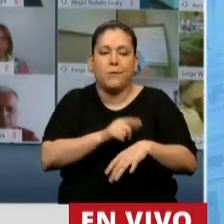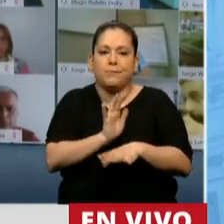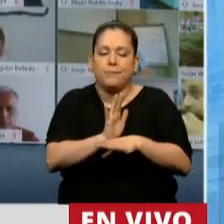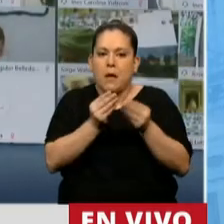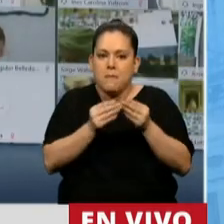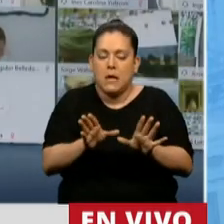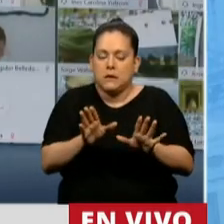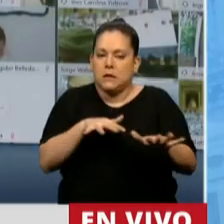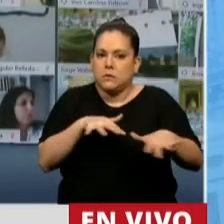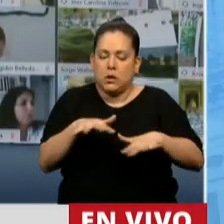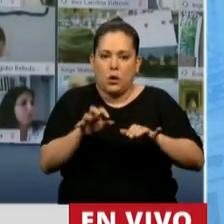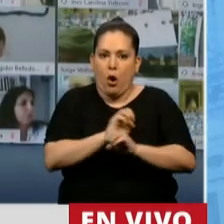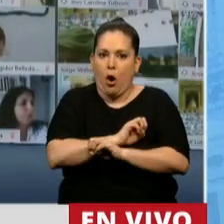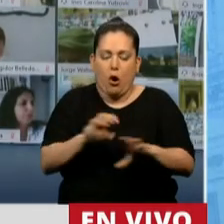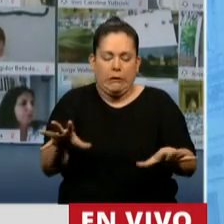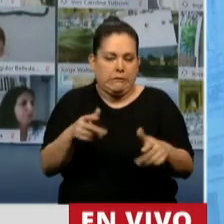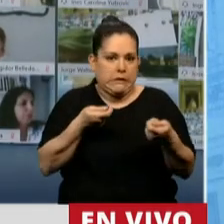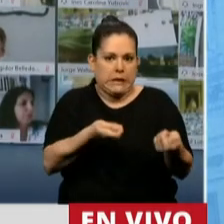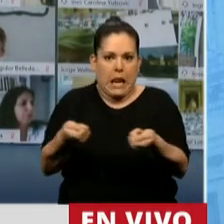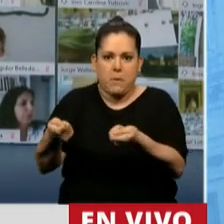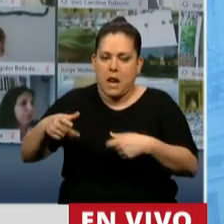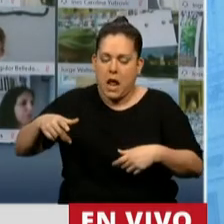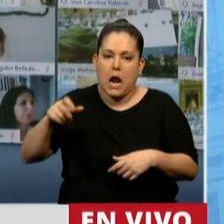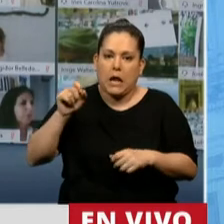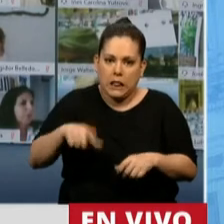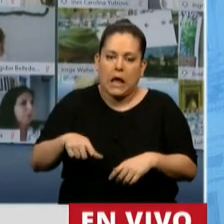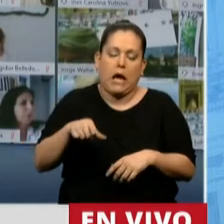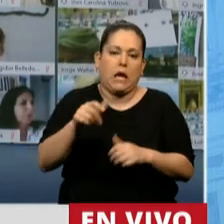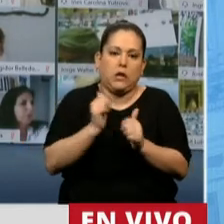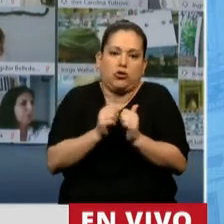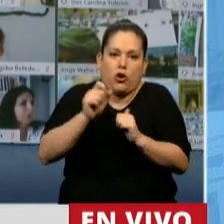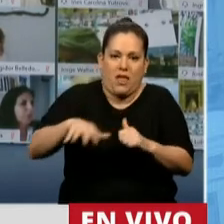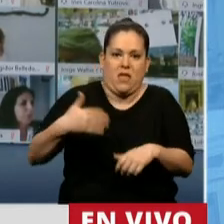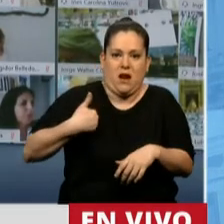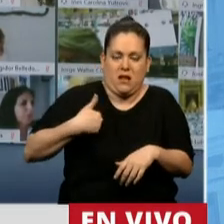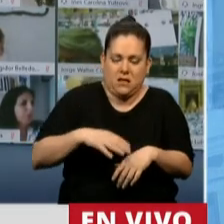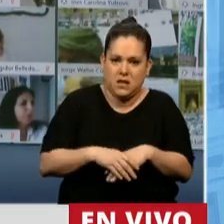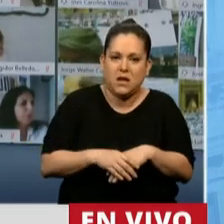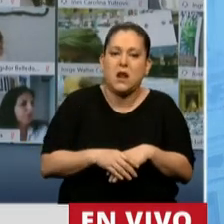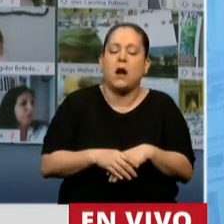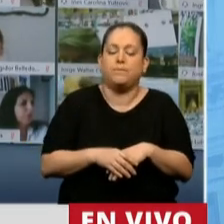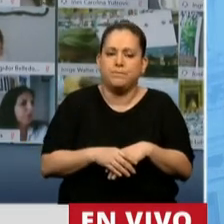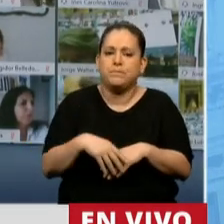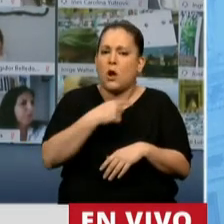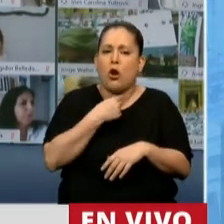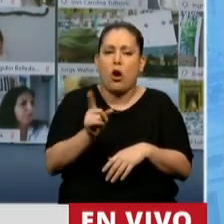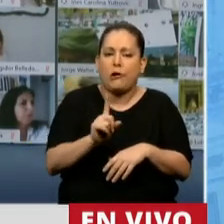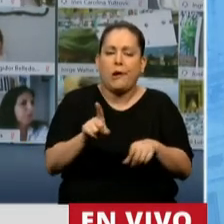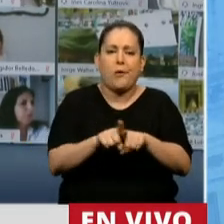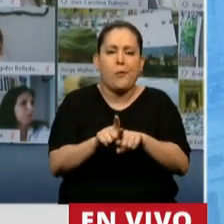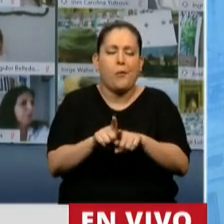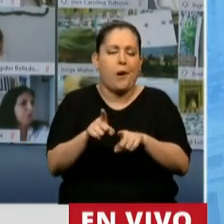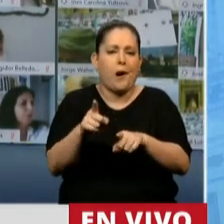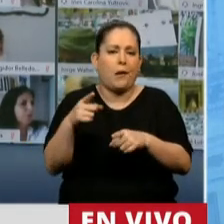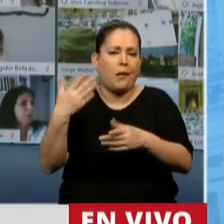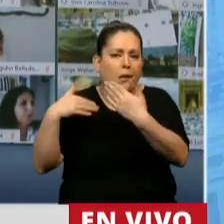más oscura y criminal de la reciente historia nacional. No pretendo plantear un revisionismo